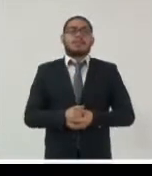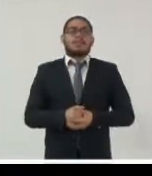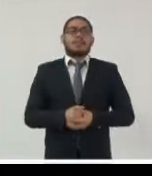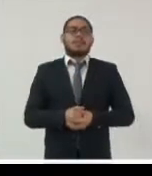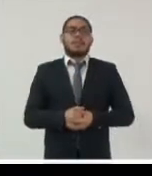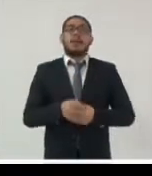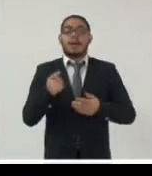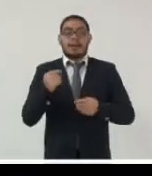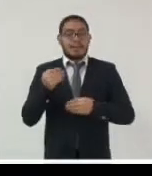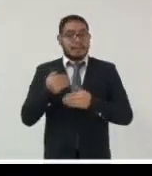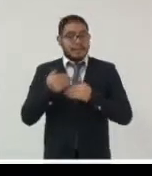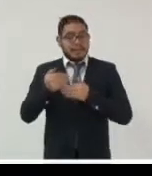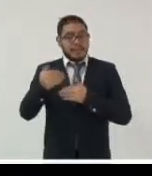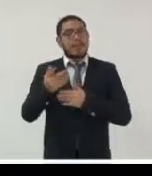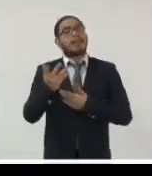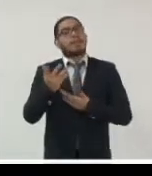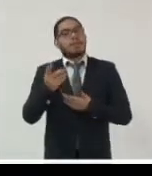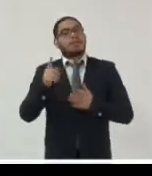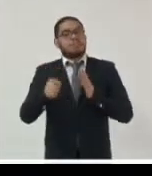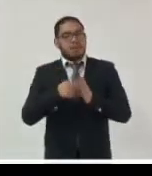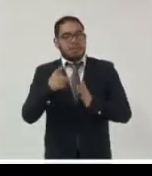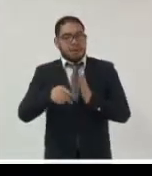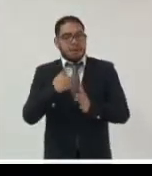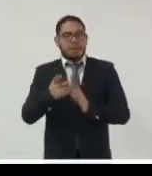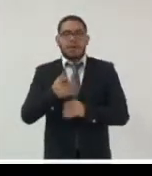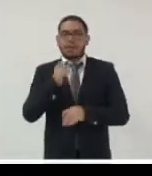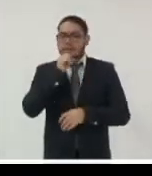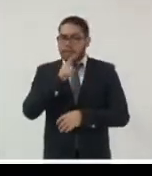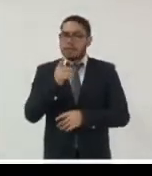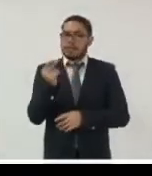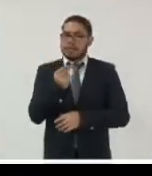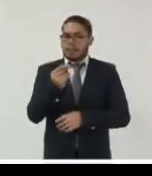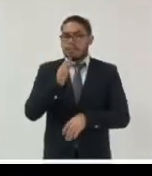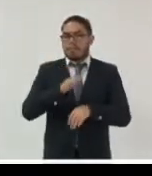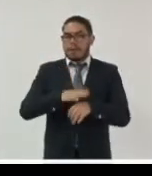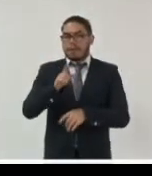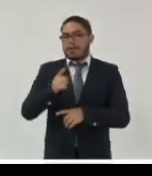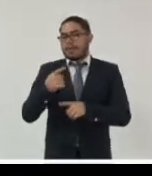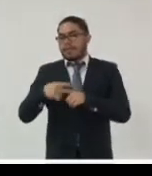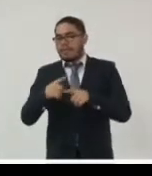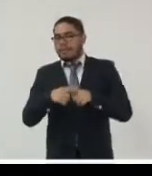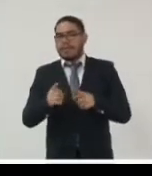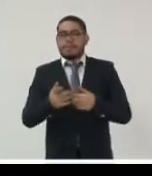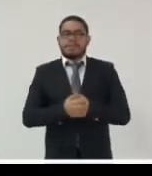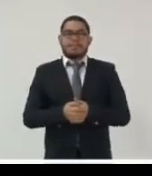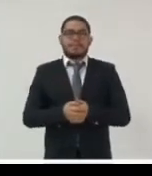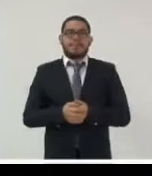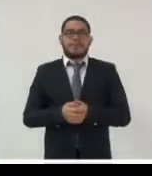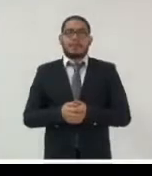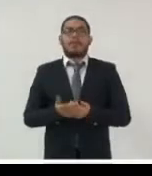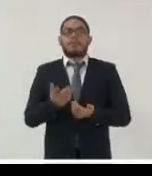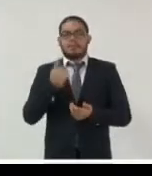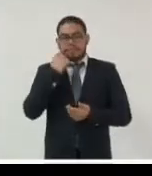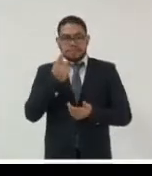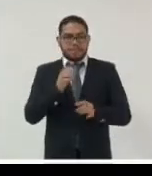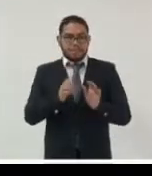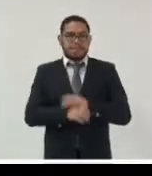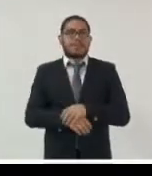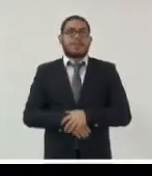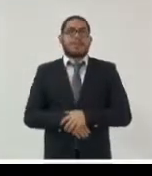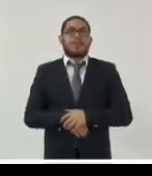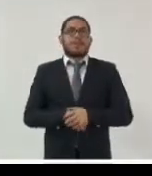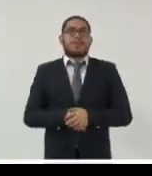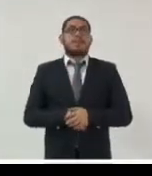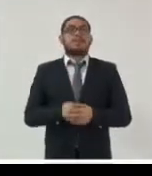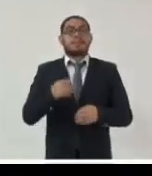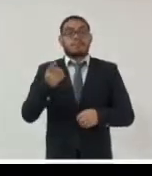más requisitos archivísticos pues vamos a ellos pues por más